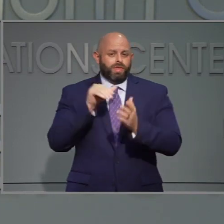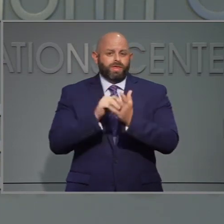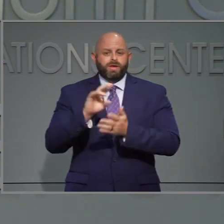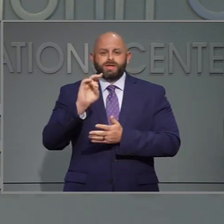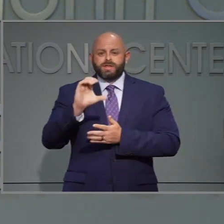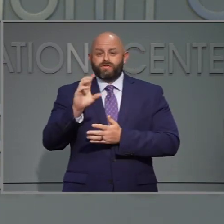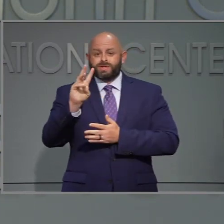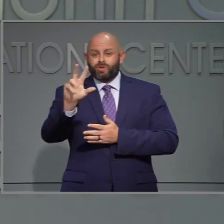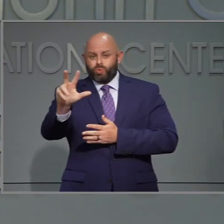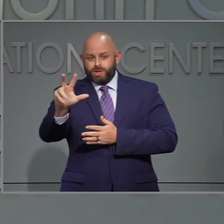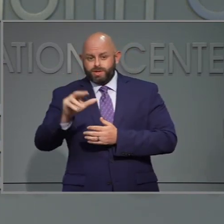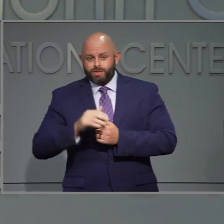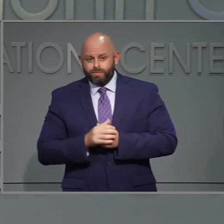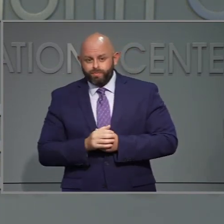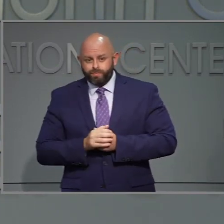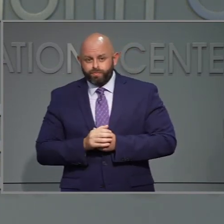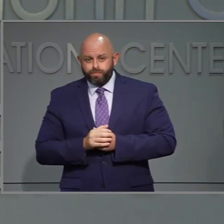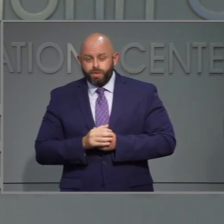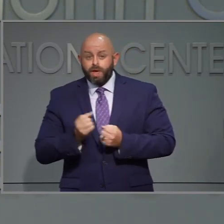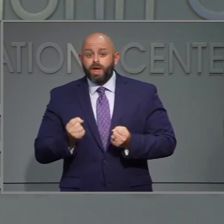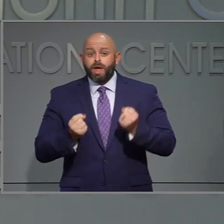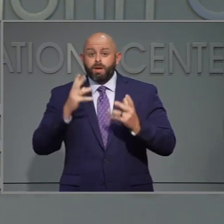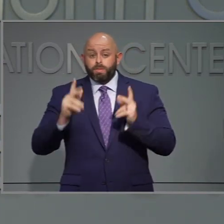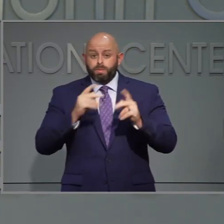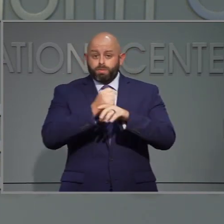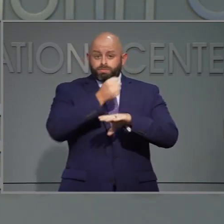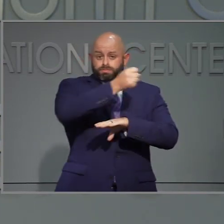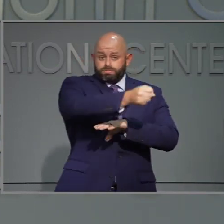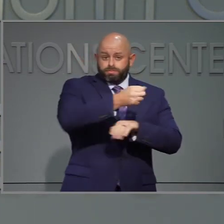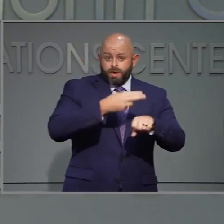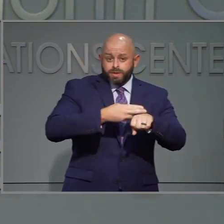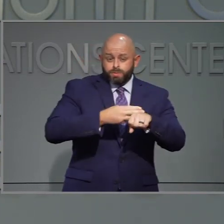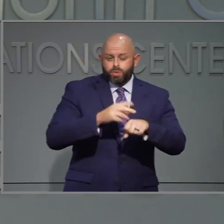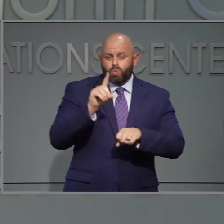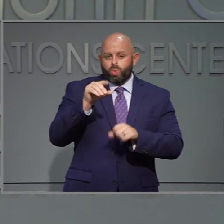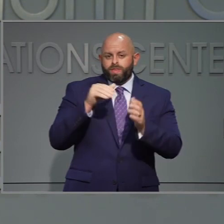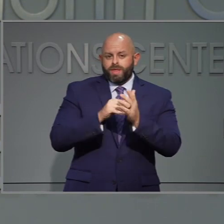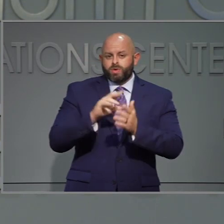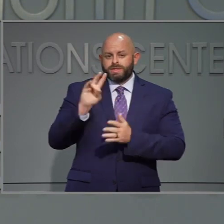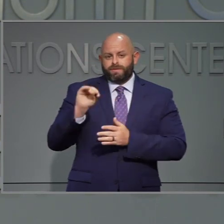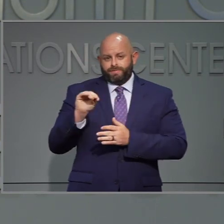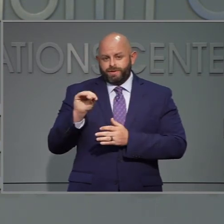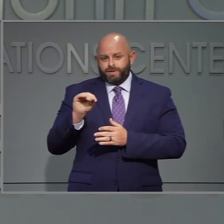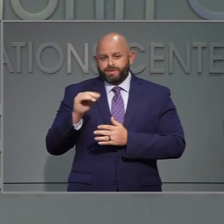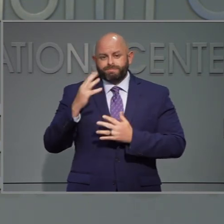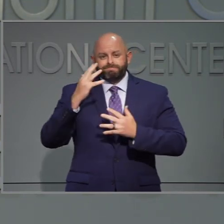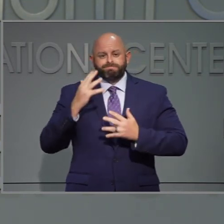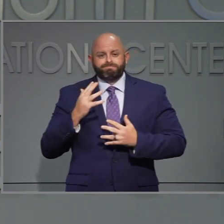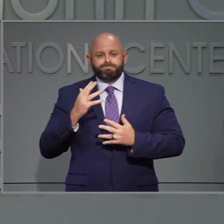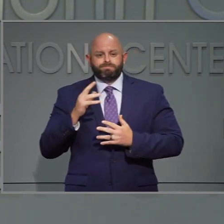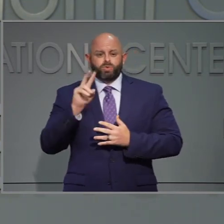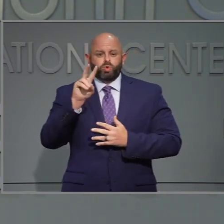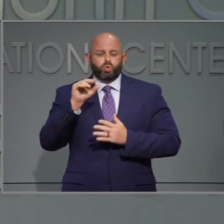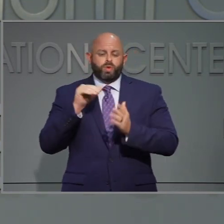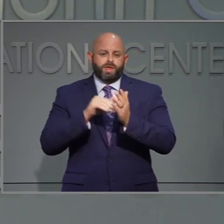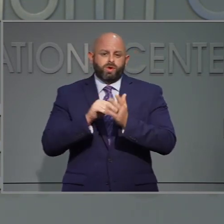reportados desde ayer, 1,070 personas en el hospital y tristemente 2